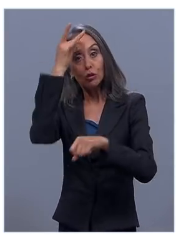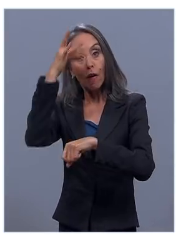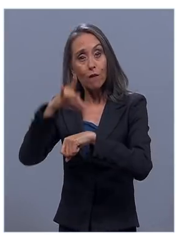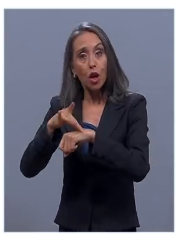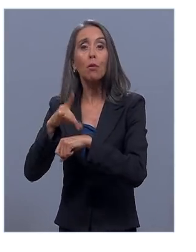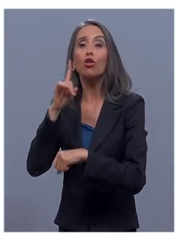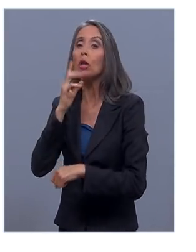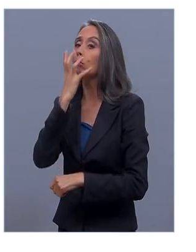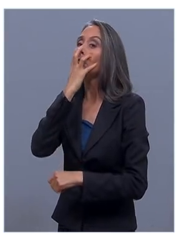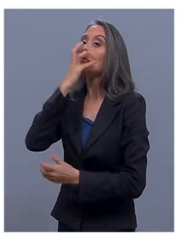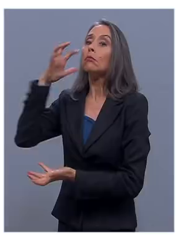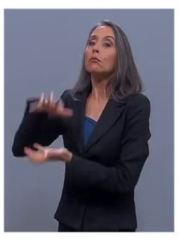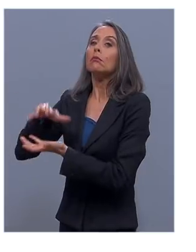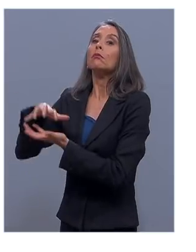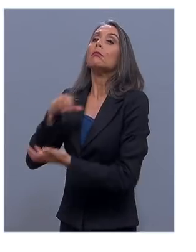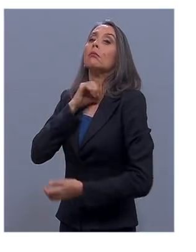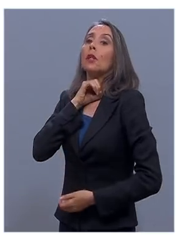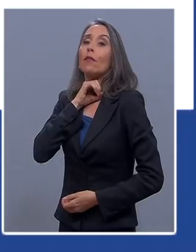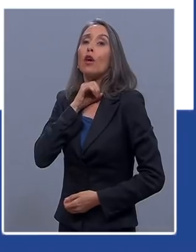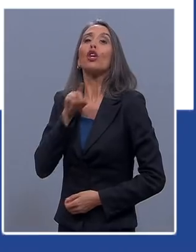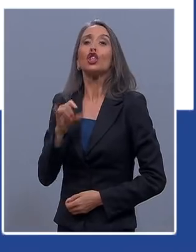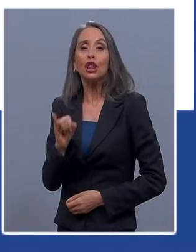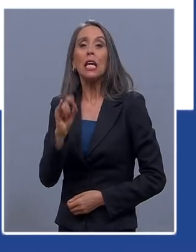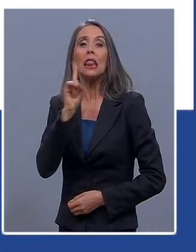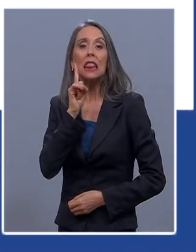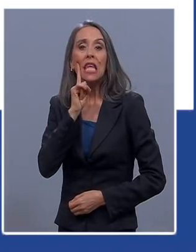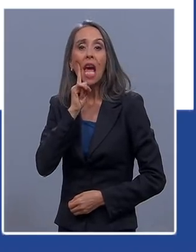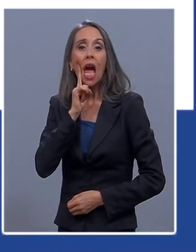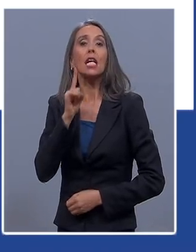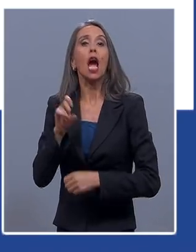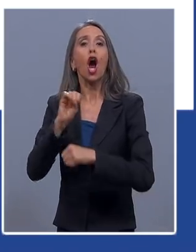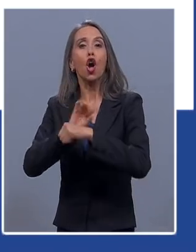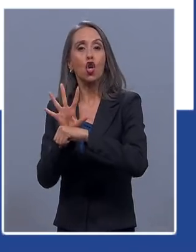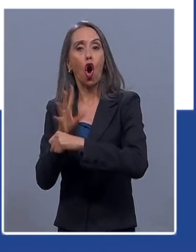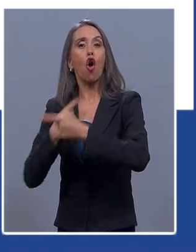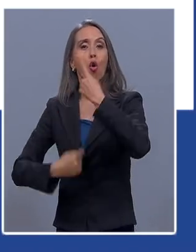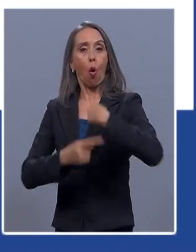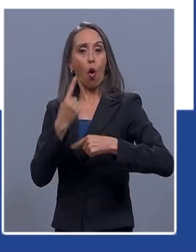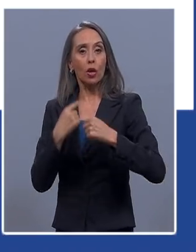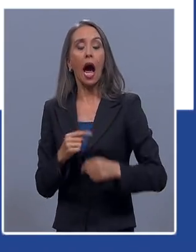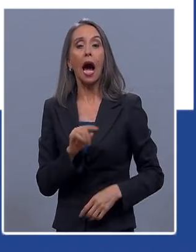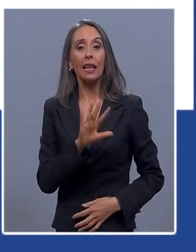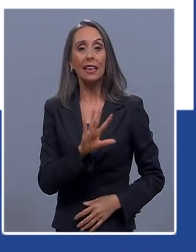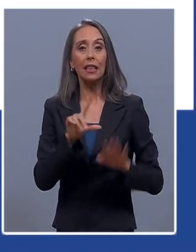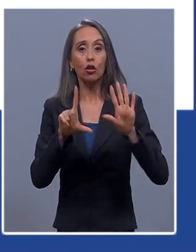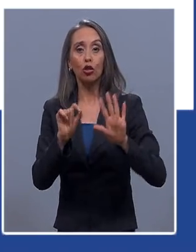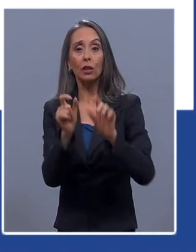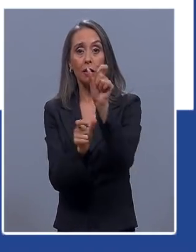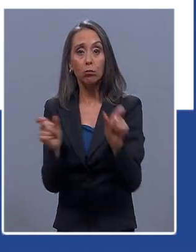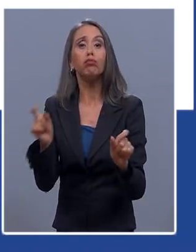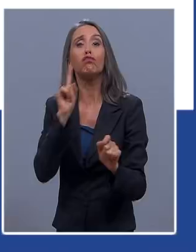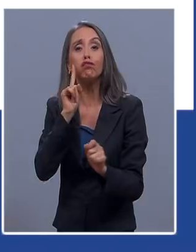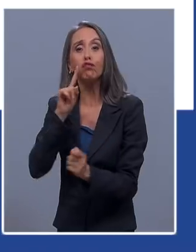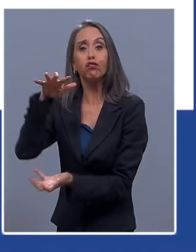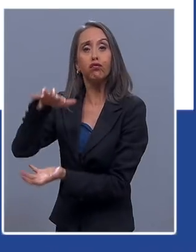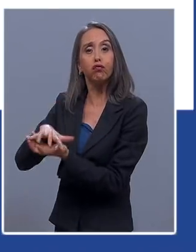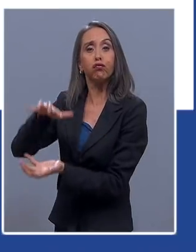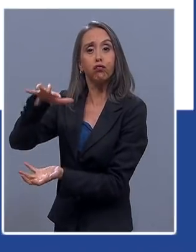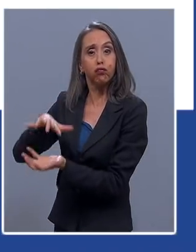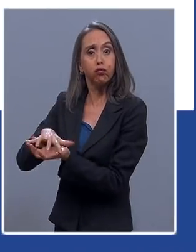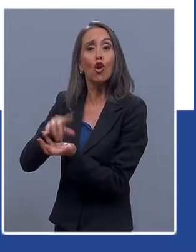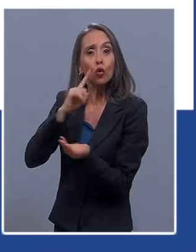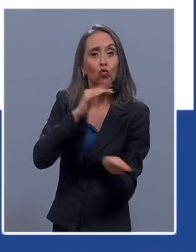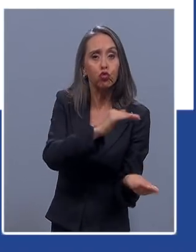respiradores mecánicos por coronavirus. Tenemos también 570 respiradores mecánicos